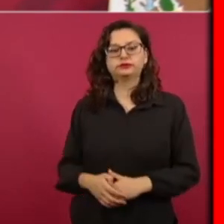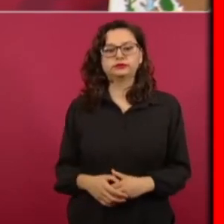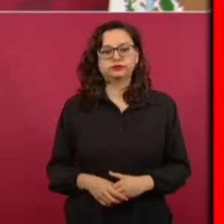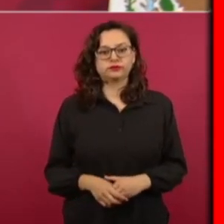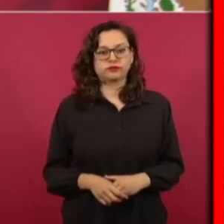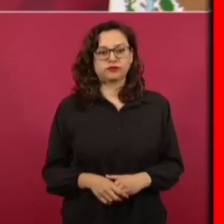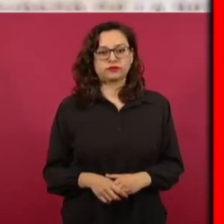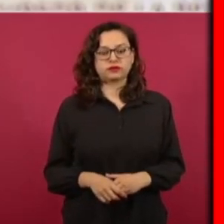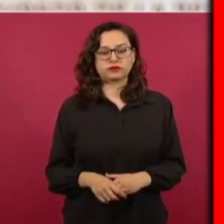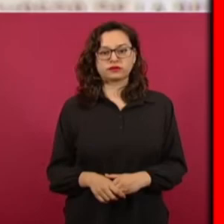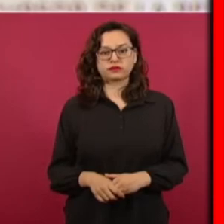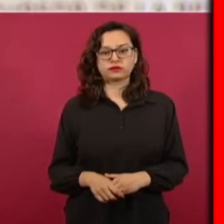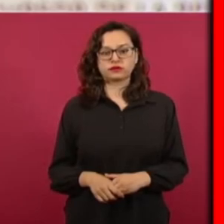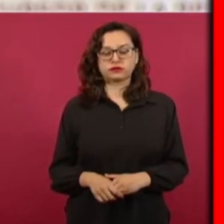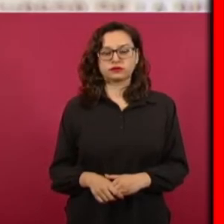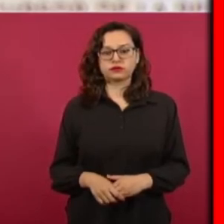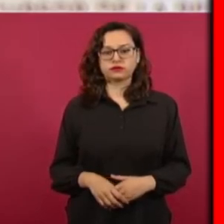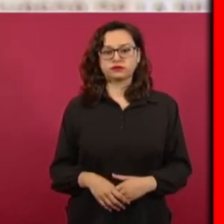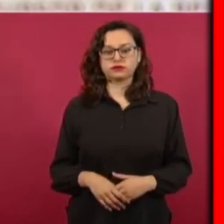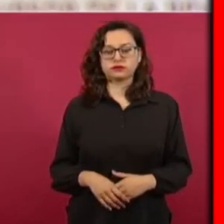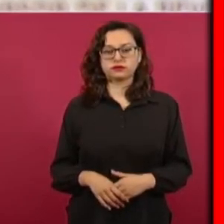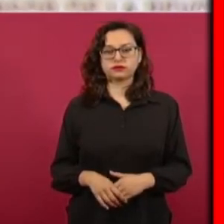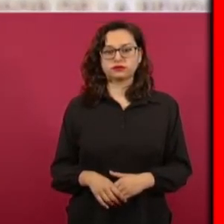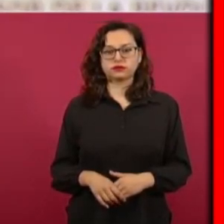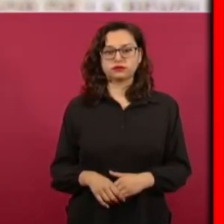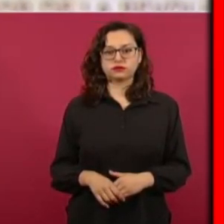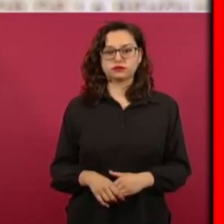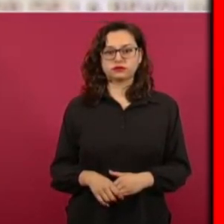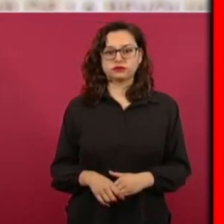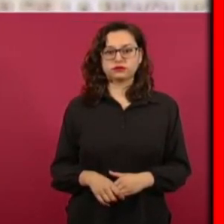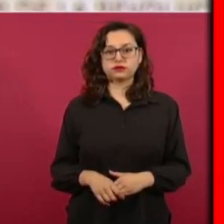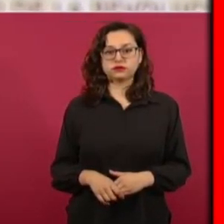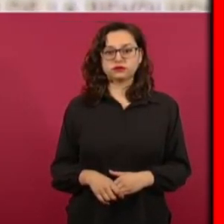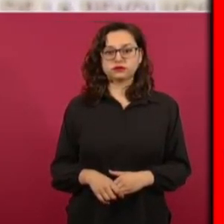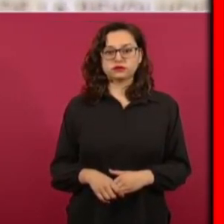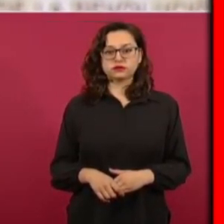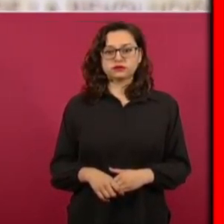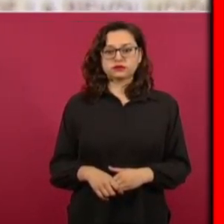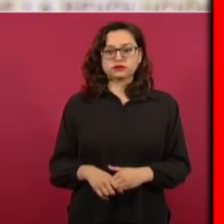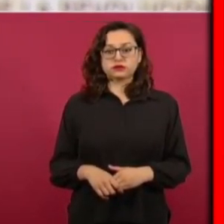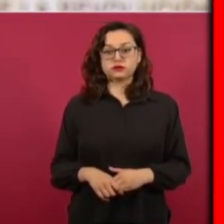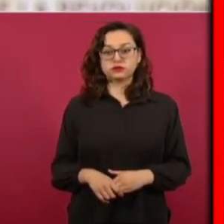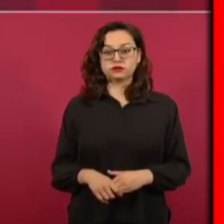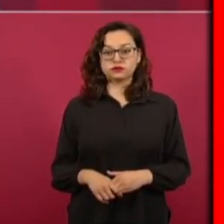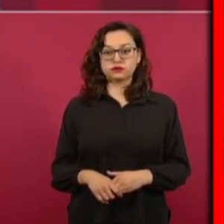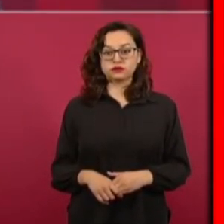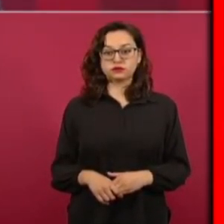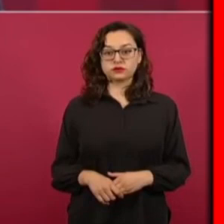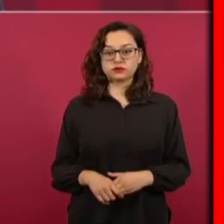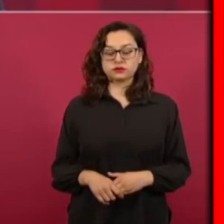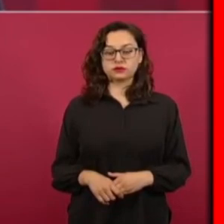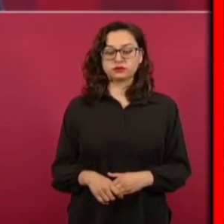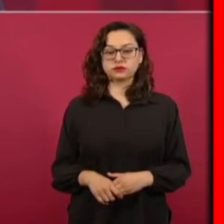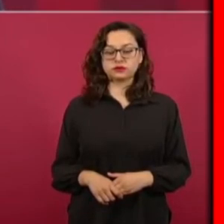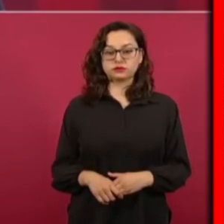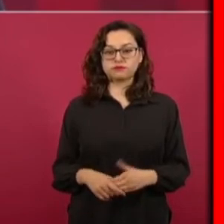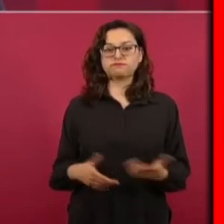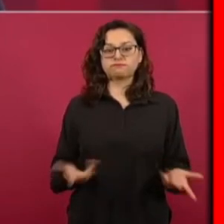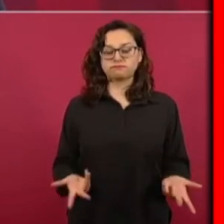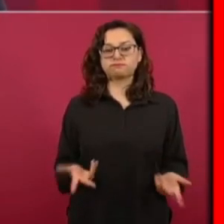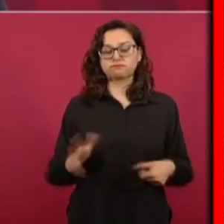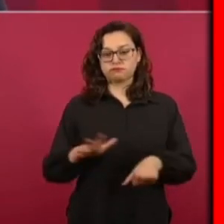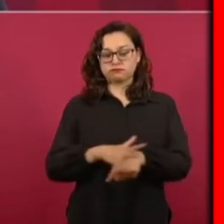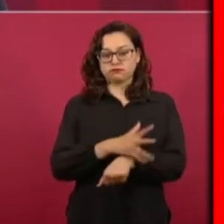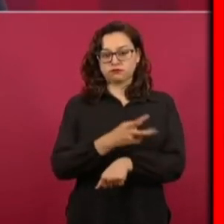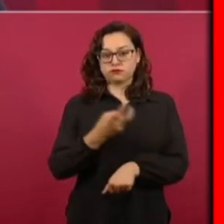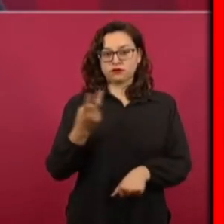por eso vienen hacia la ciudad de México